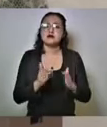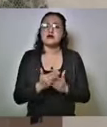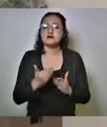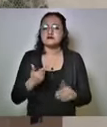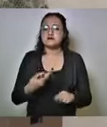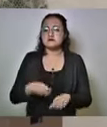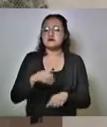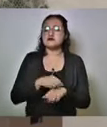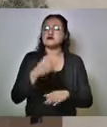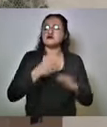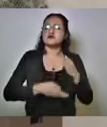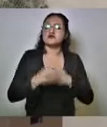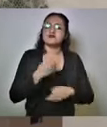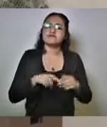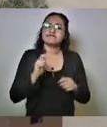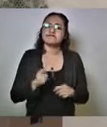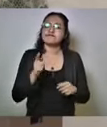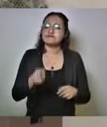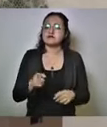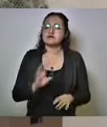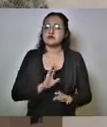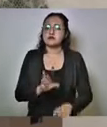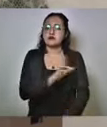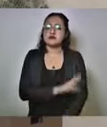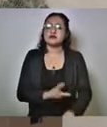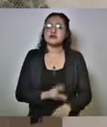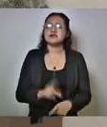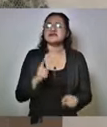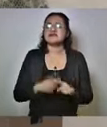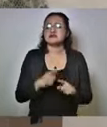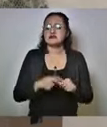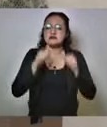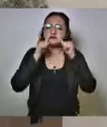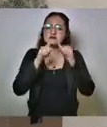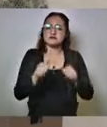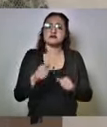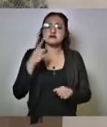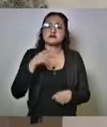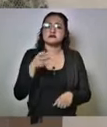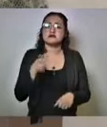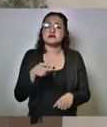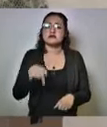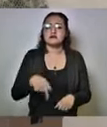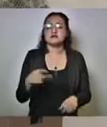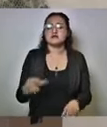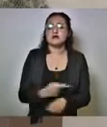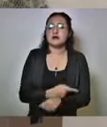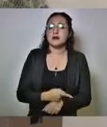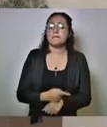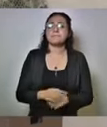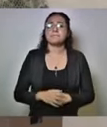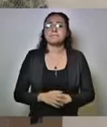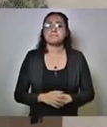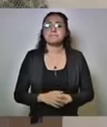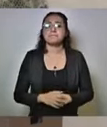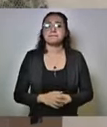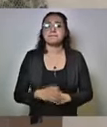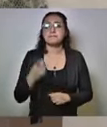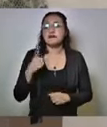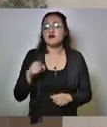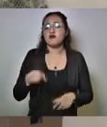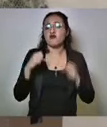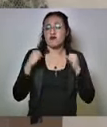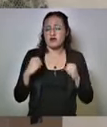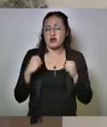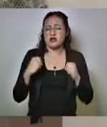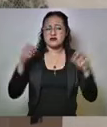implementando toda esta coordinación para la atención de estas situaciones ahora derivadas de las fuertes